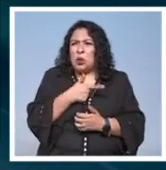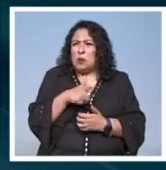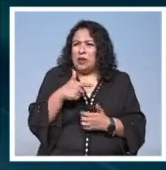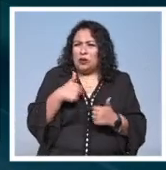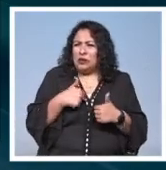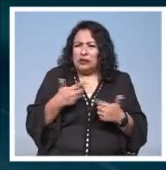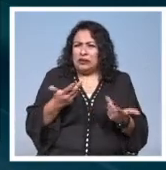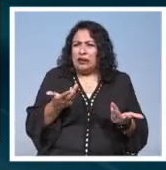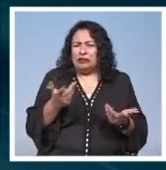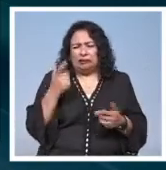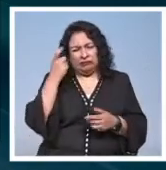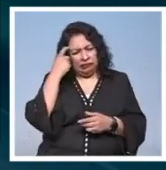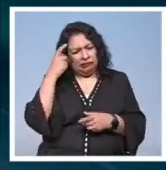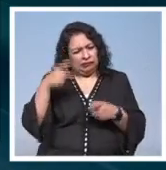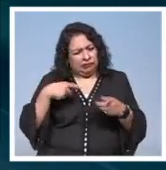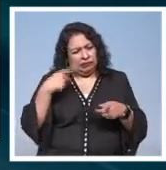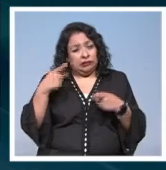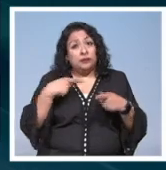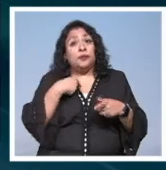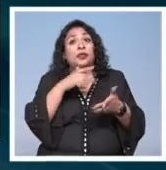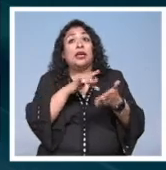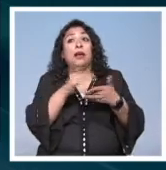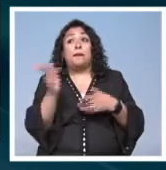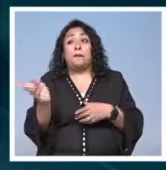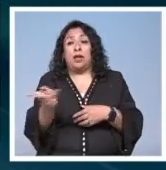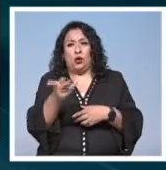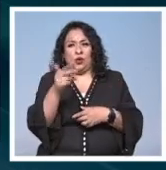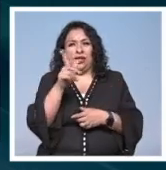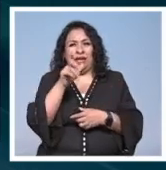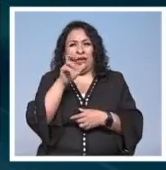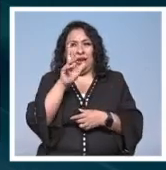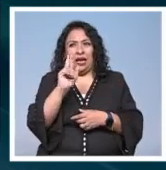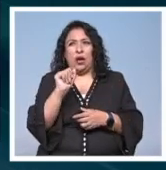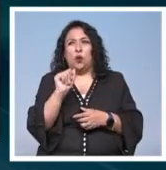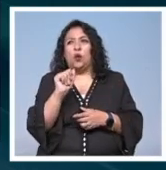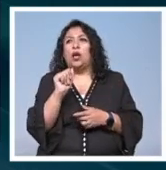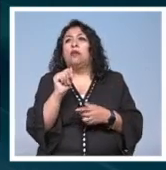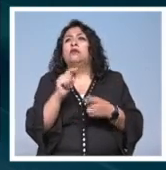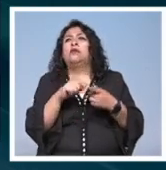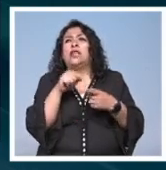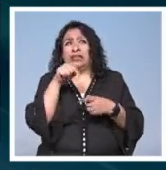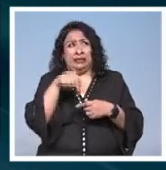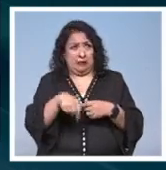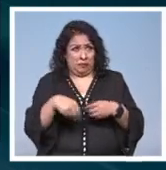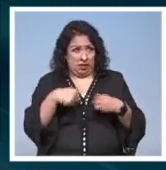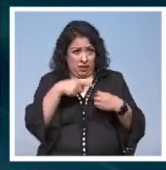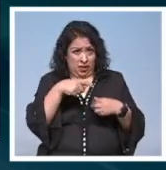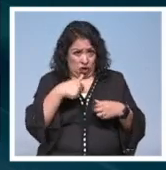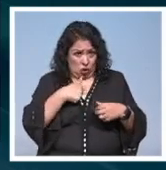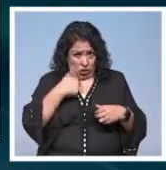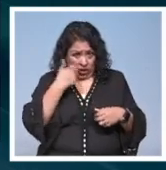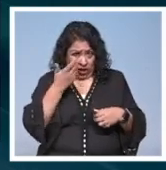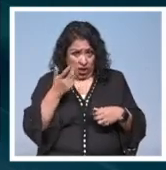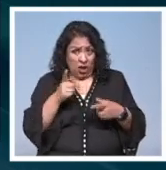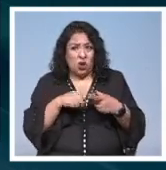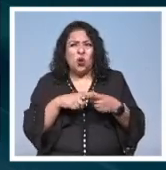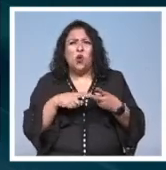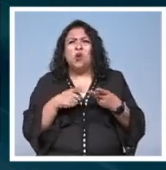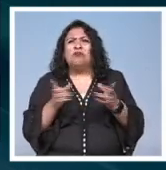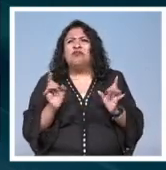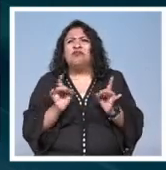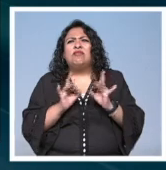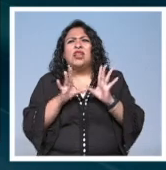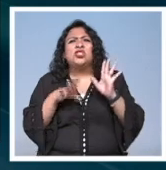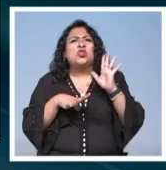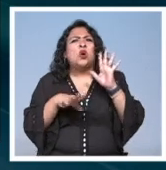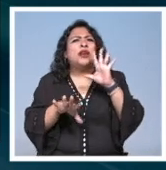hace. Gracias a unas preguntas que Laura les hace como ¿es esta la vida que quiero? ¿en qué momento